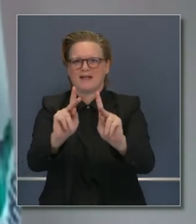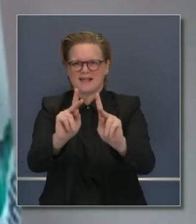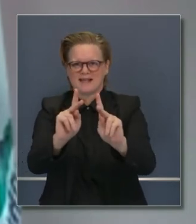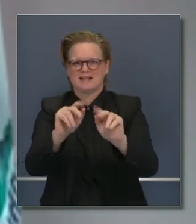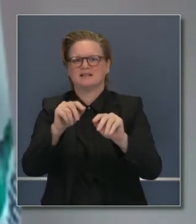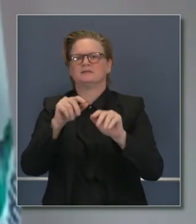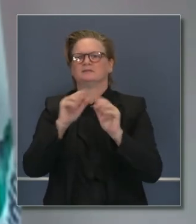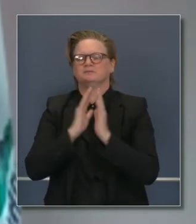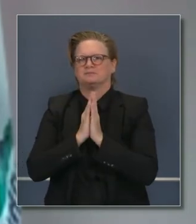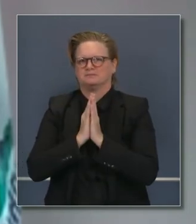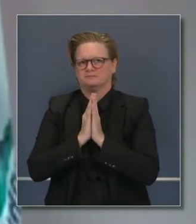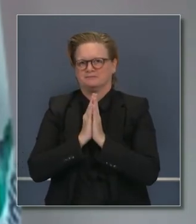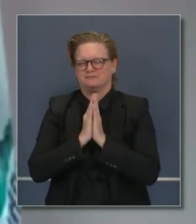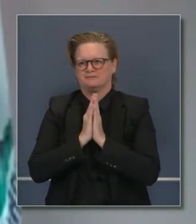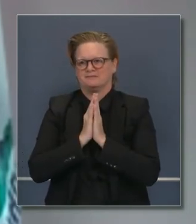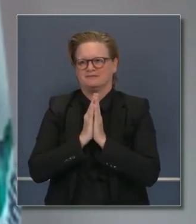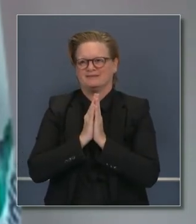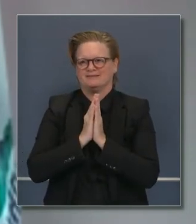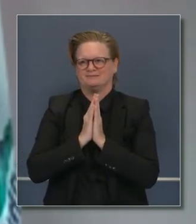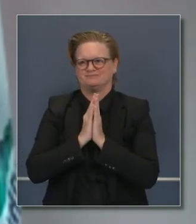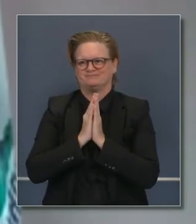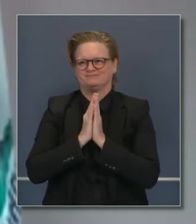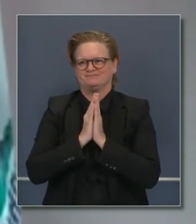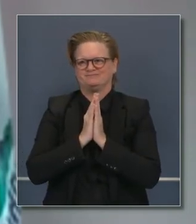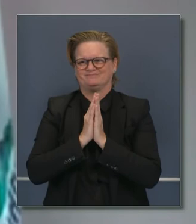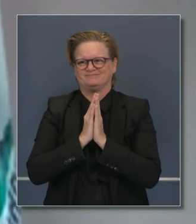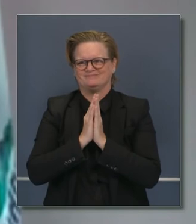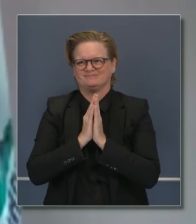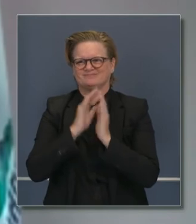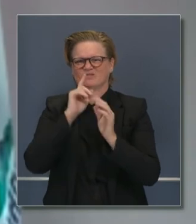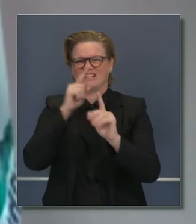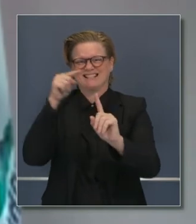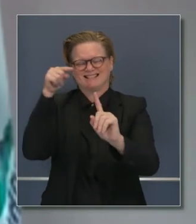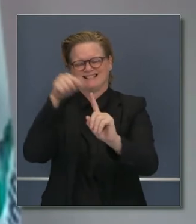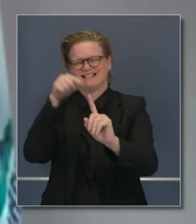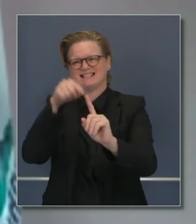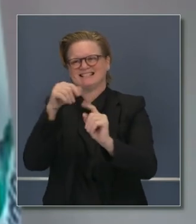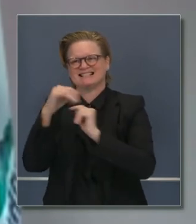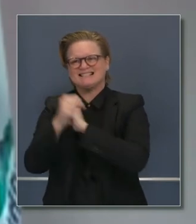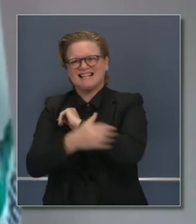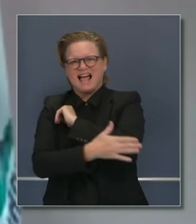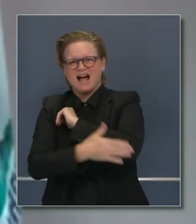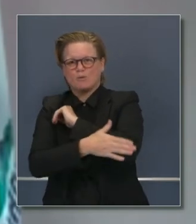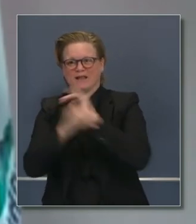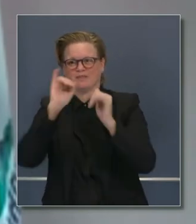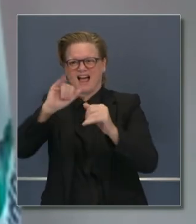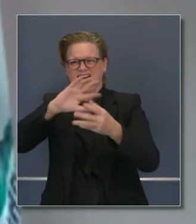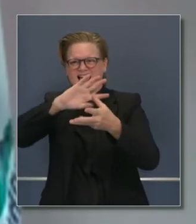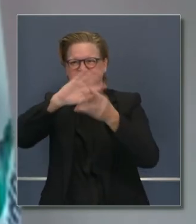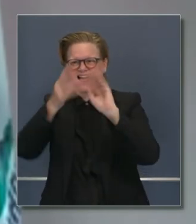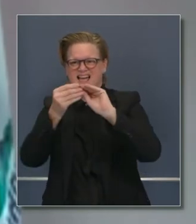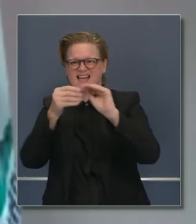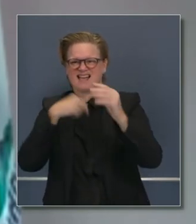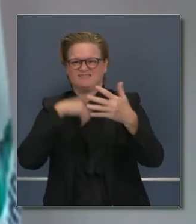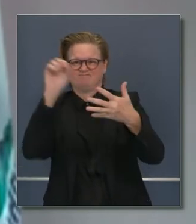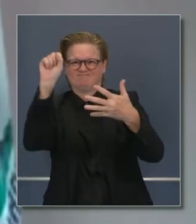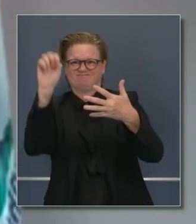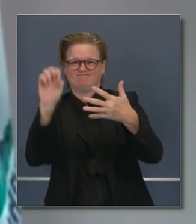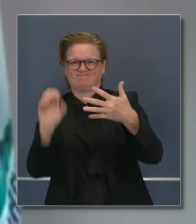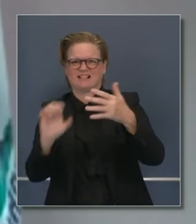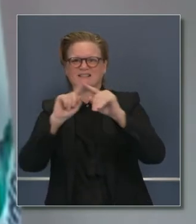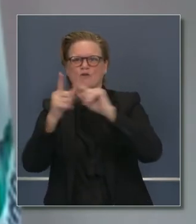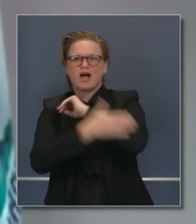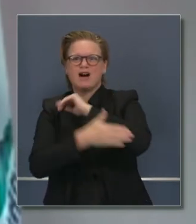base a sus datos actuales del condado al nivel dentro del plan. Como hemos dicho,